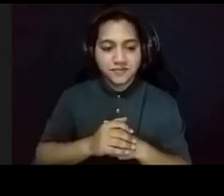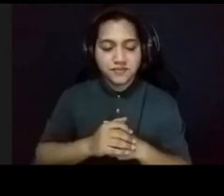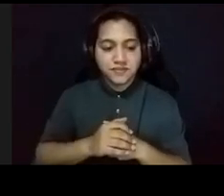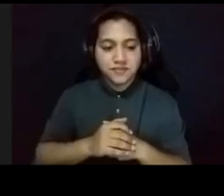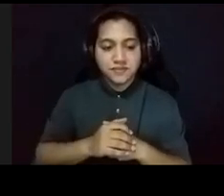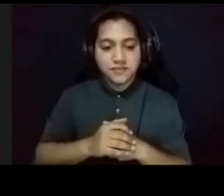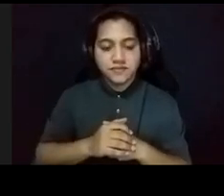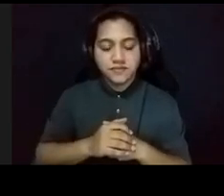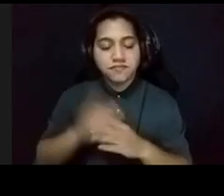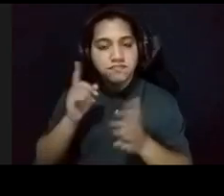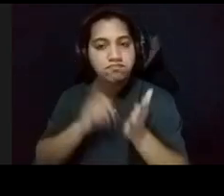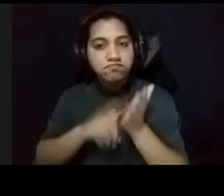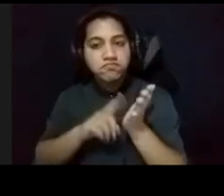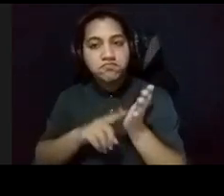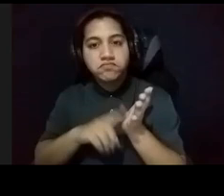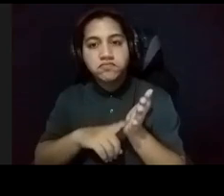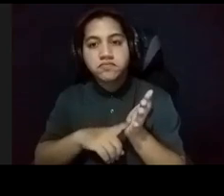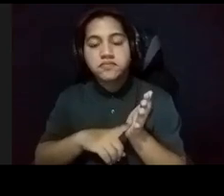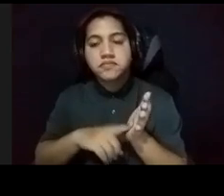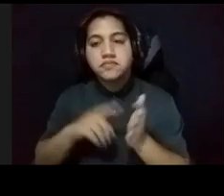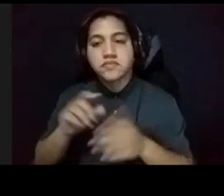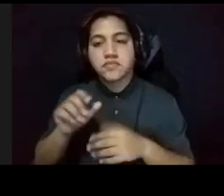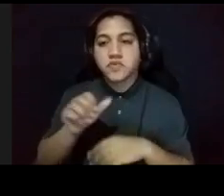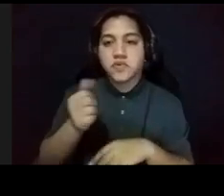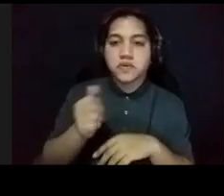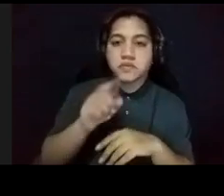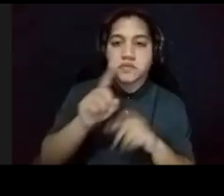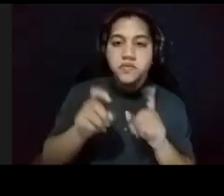Verificamos, si tenemos alguna otra pregunta, o comentario.